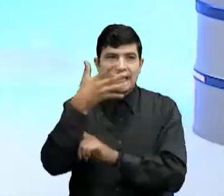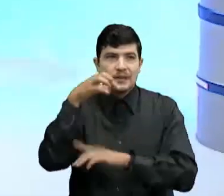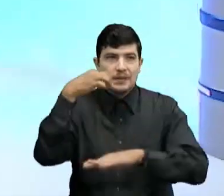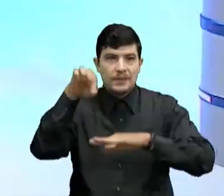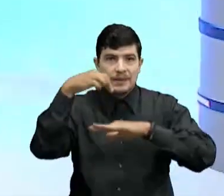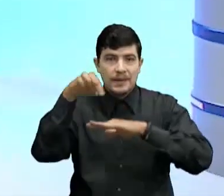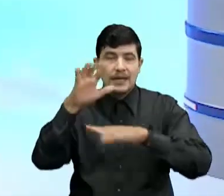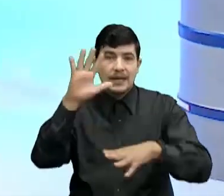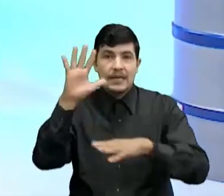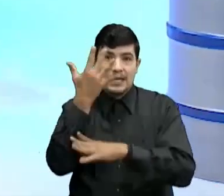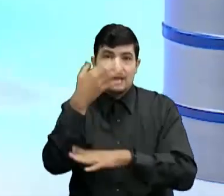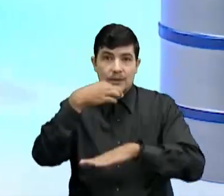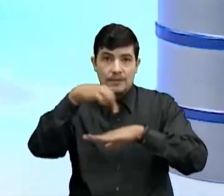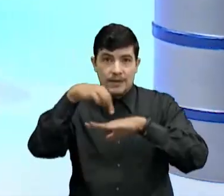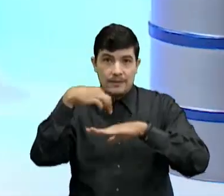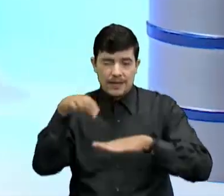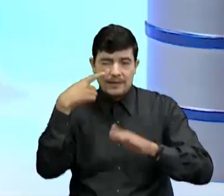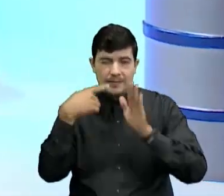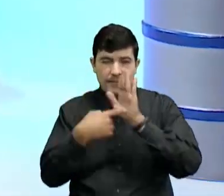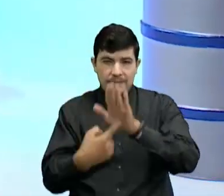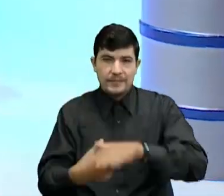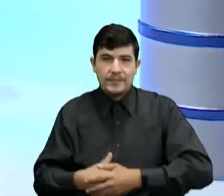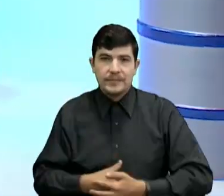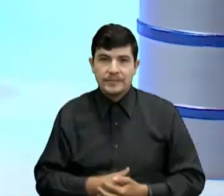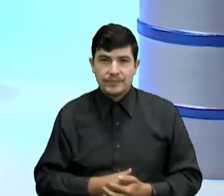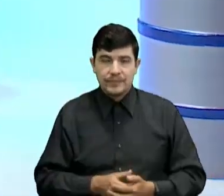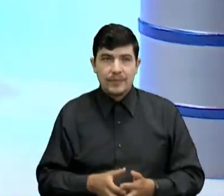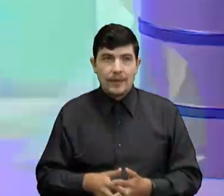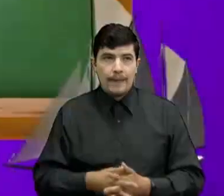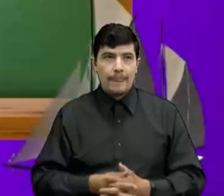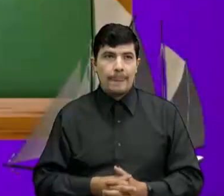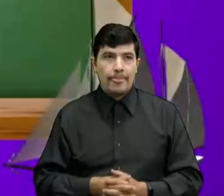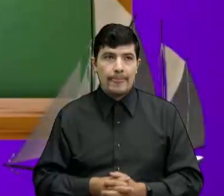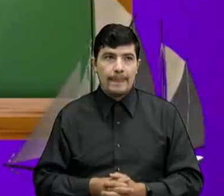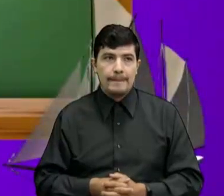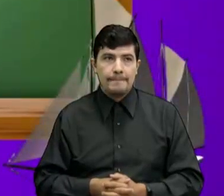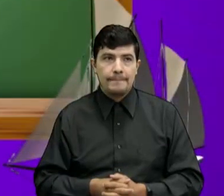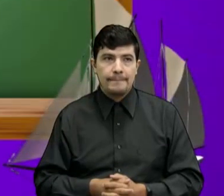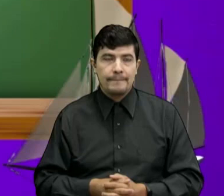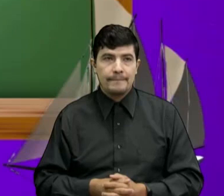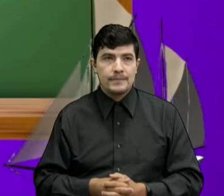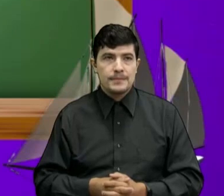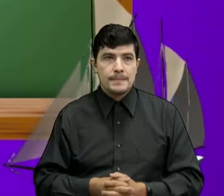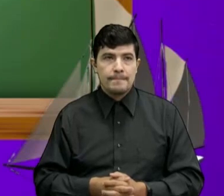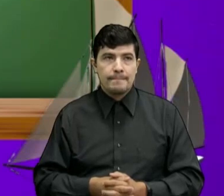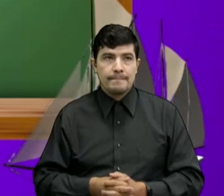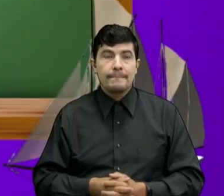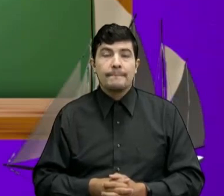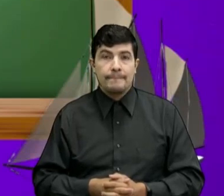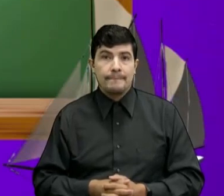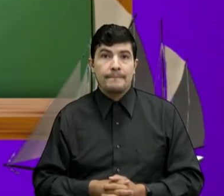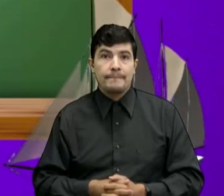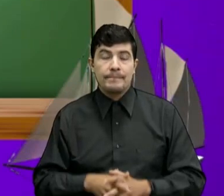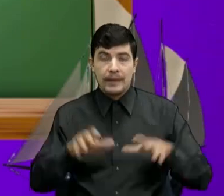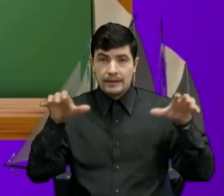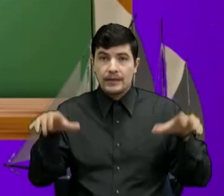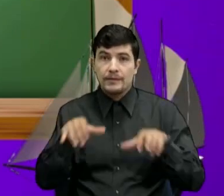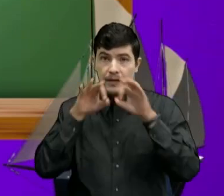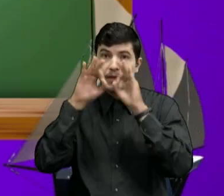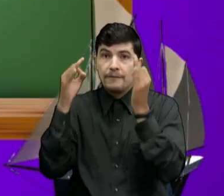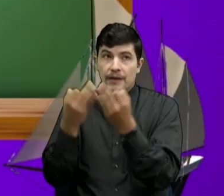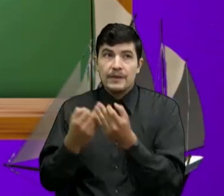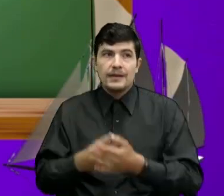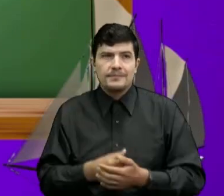De quinto Los más grandes De la básica primaria Que están tan conectados Con nosotros Bueno Nuestra tarea Es una actividad familiar